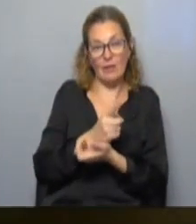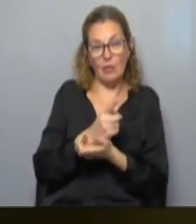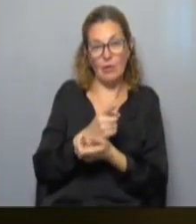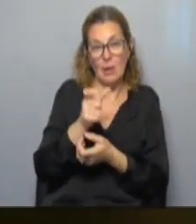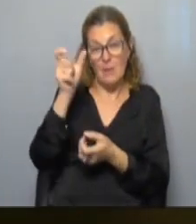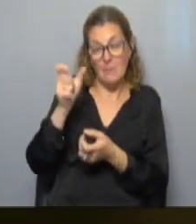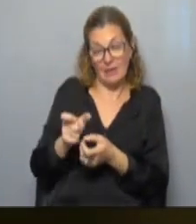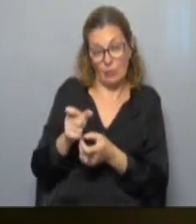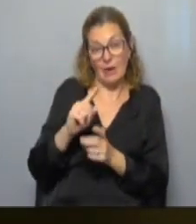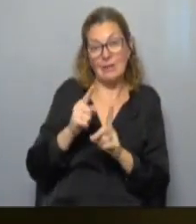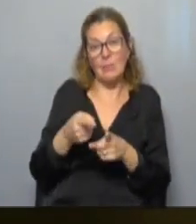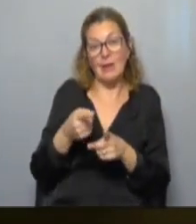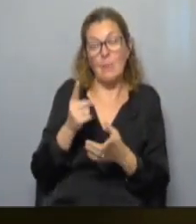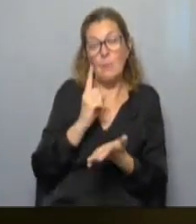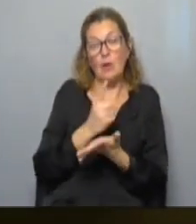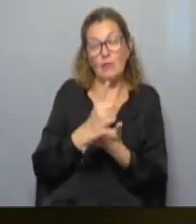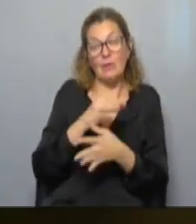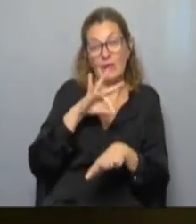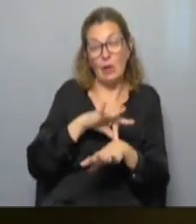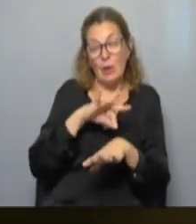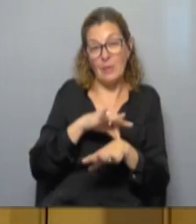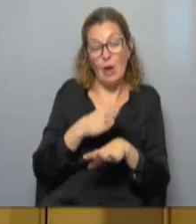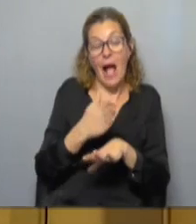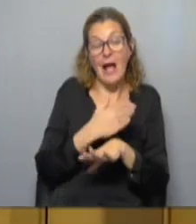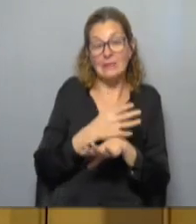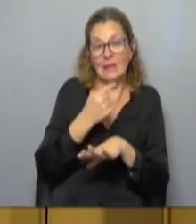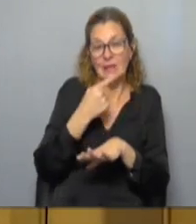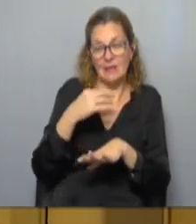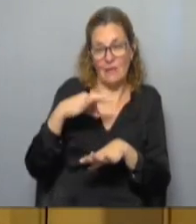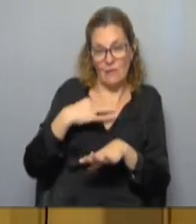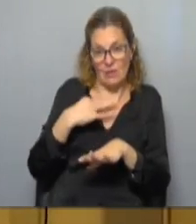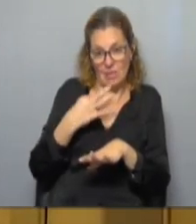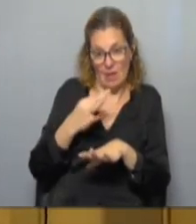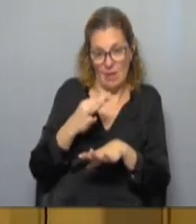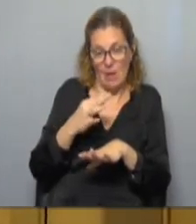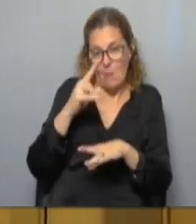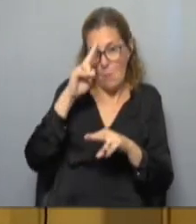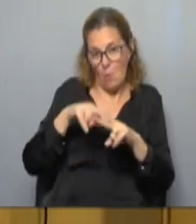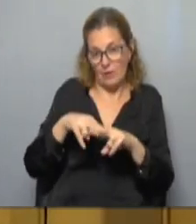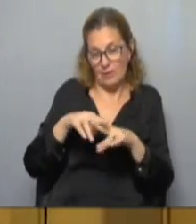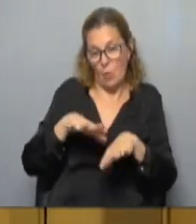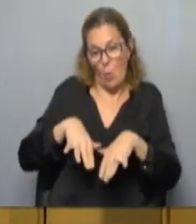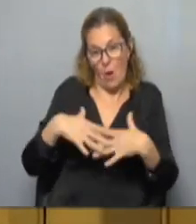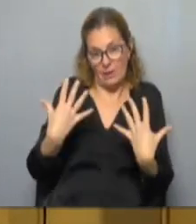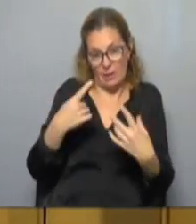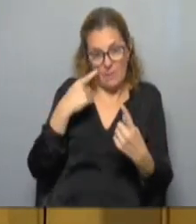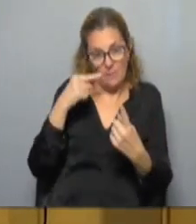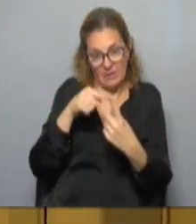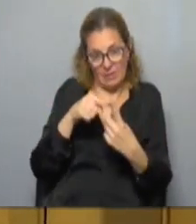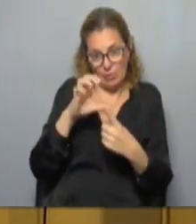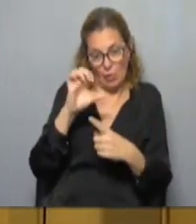Pacientes y Usuarios que prohíbe a los médicos anticipar la muerte por cualquier medio utilizado con ese fin,